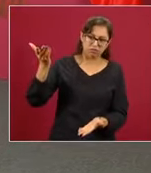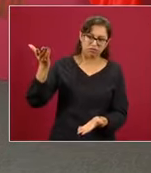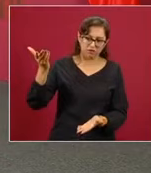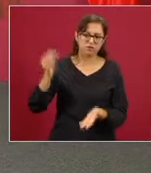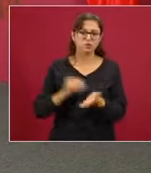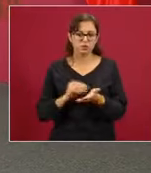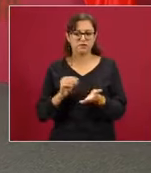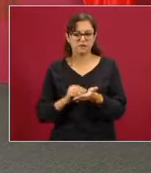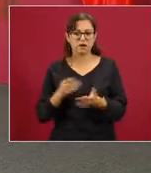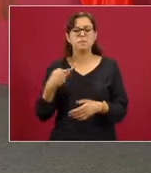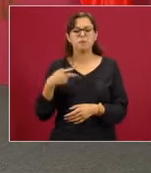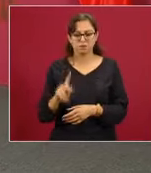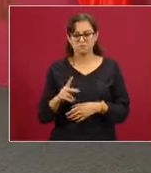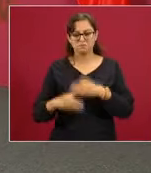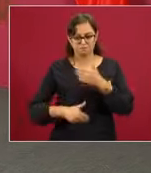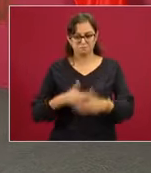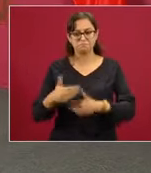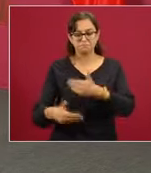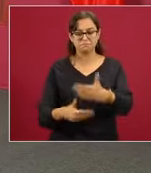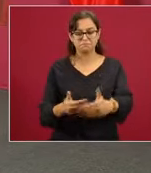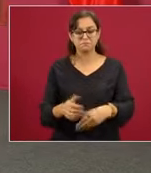con ese propósito.